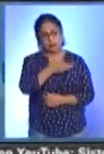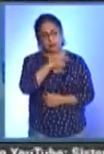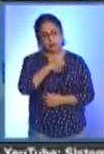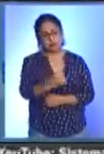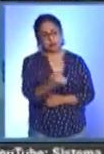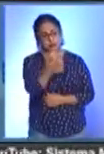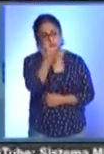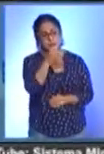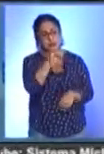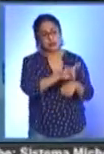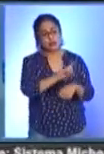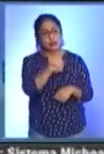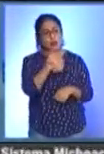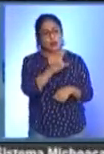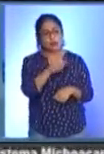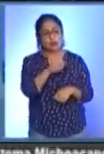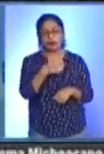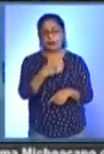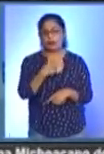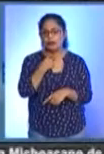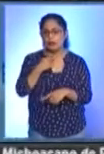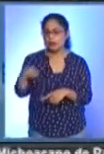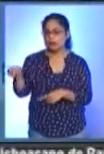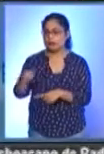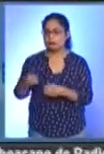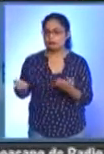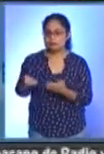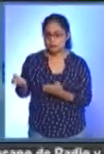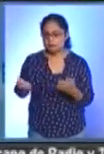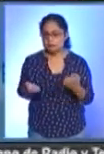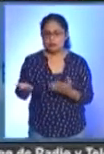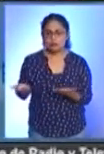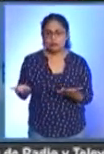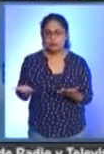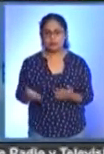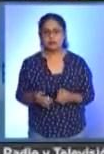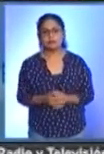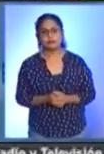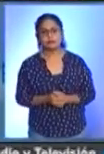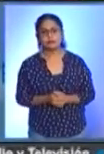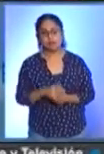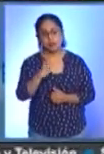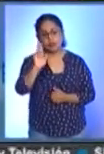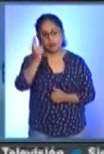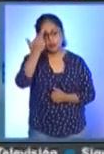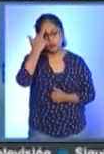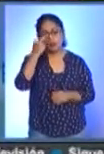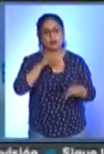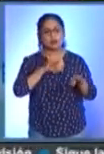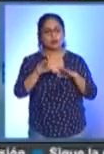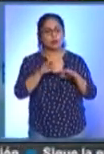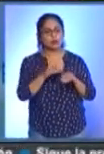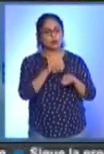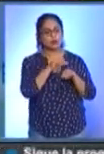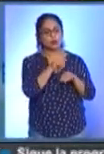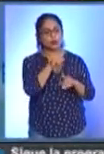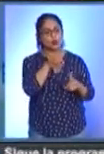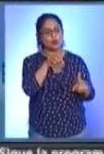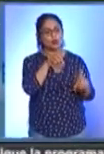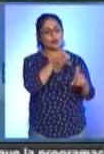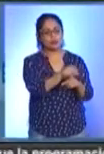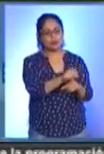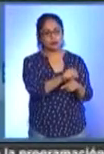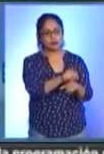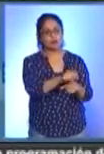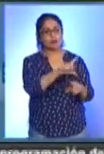en tal día, en qué situación estemos de entrenamiento todos nosotros. Es que recordó que se trabaja sobre un objetivo y de